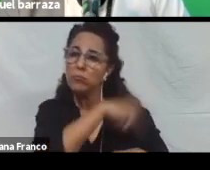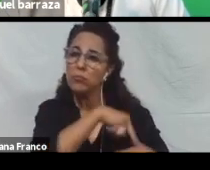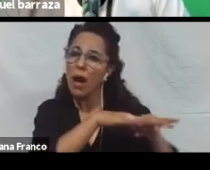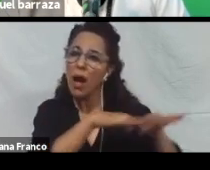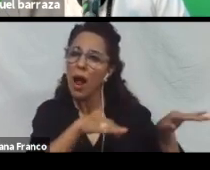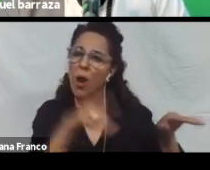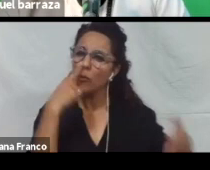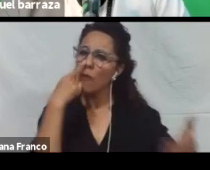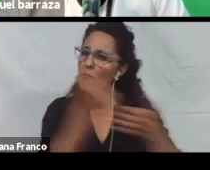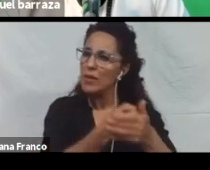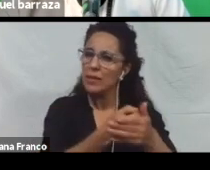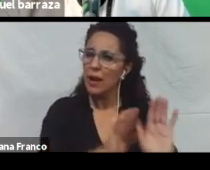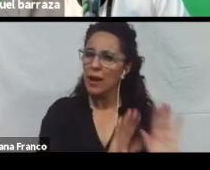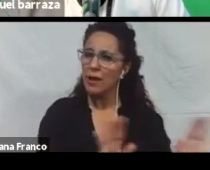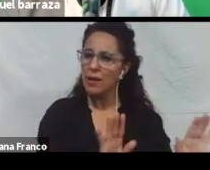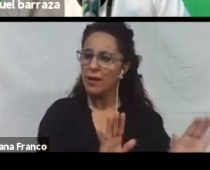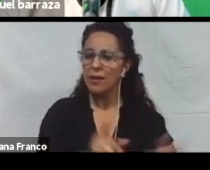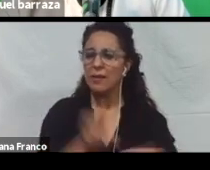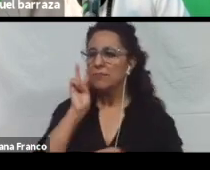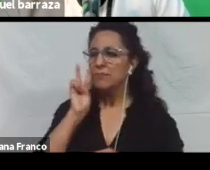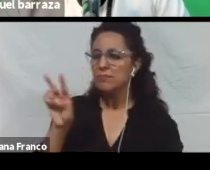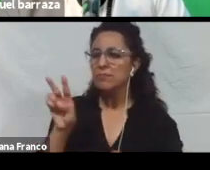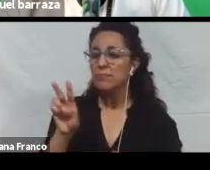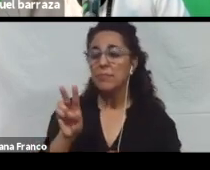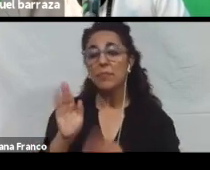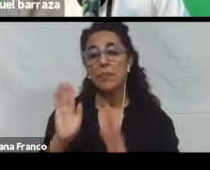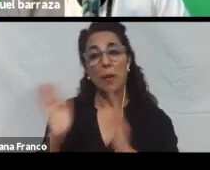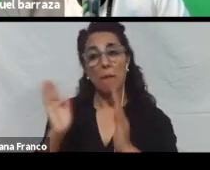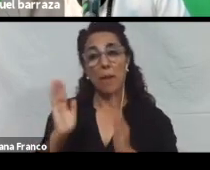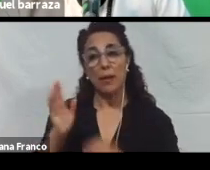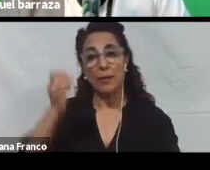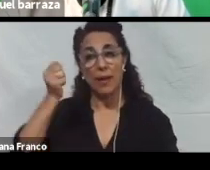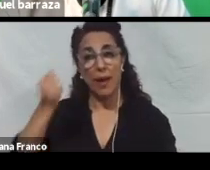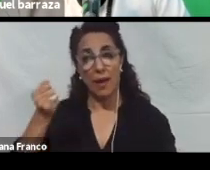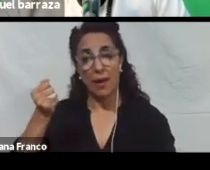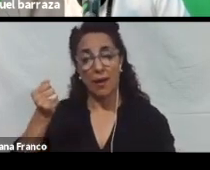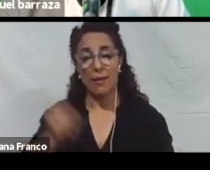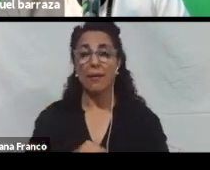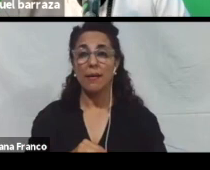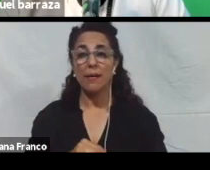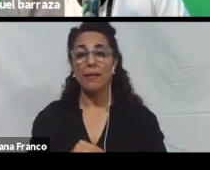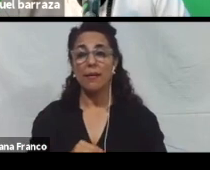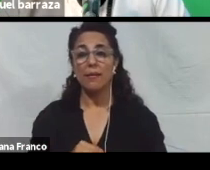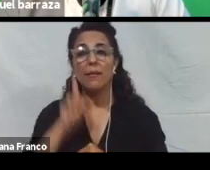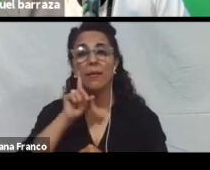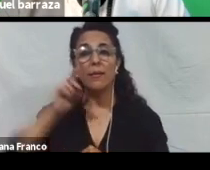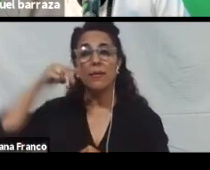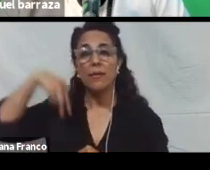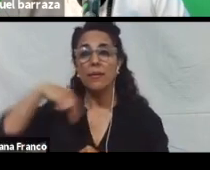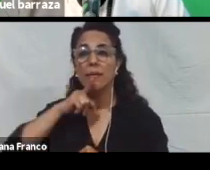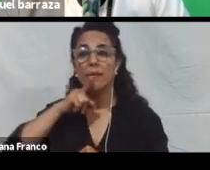olvidemos que estas pautas estamos en la parte A. Y estamos con la interfaz. Son los